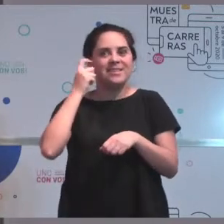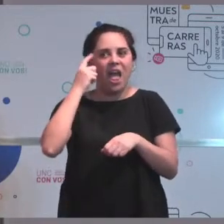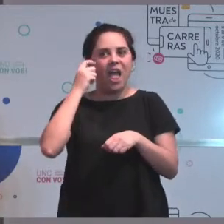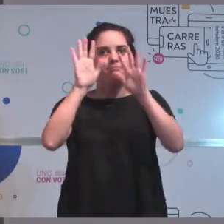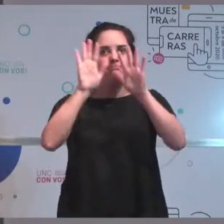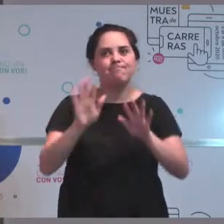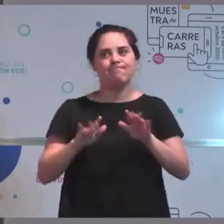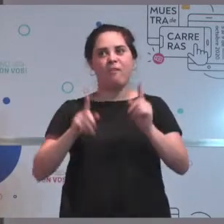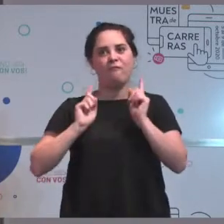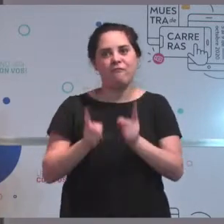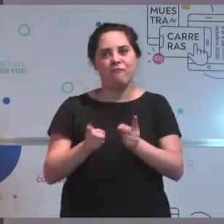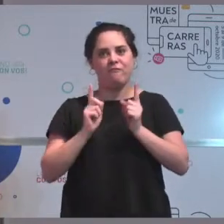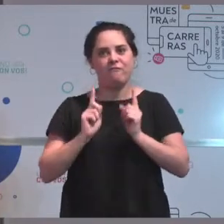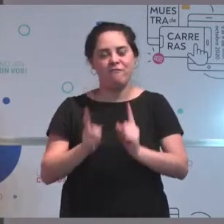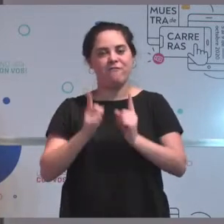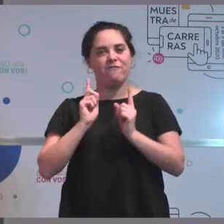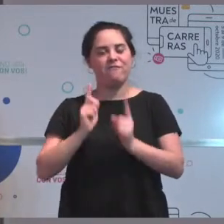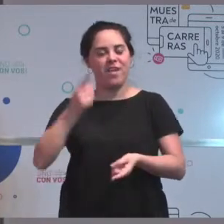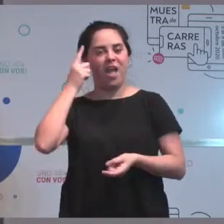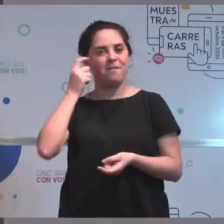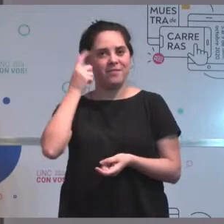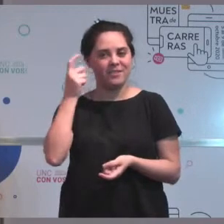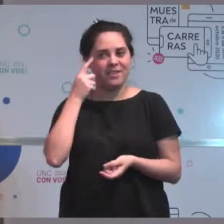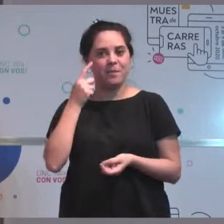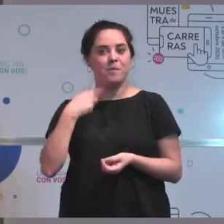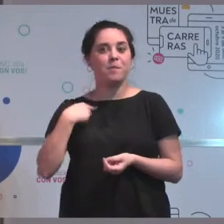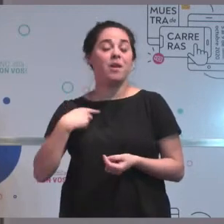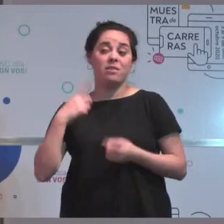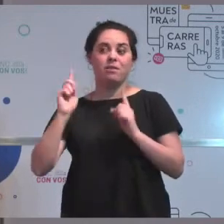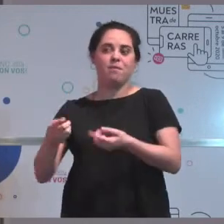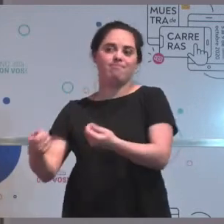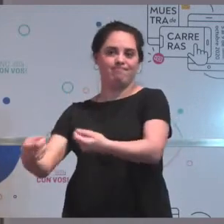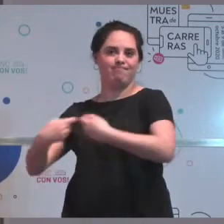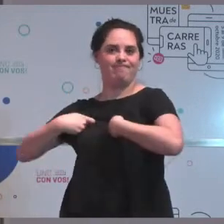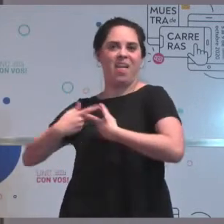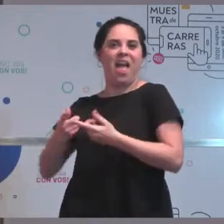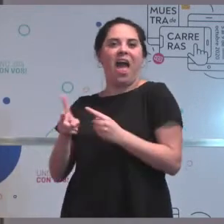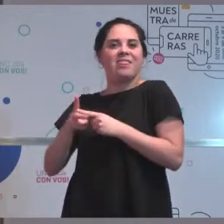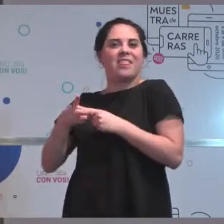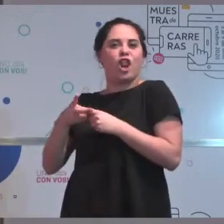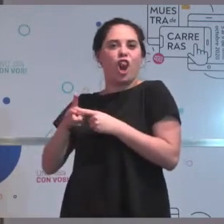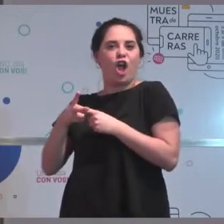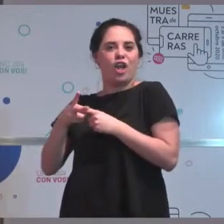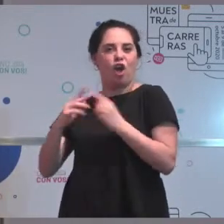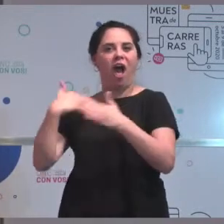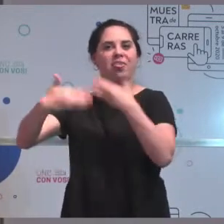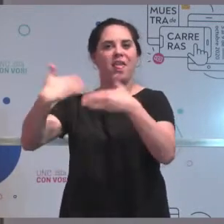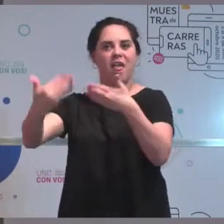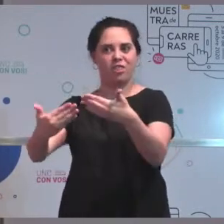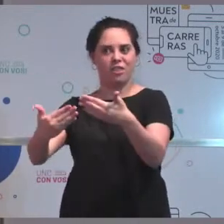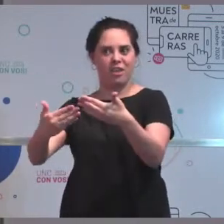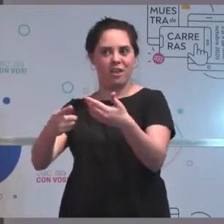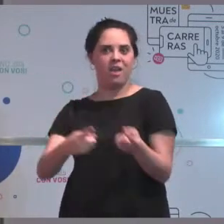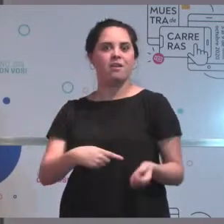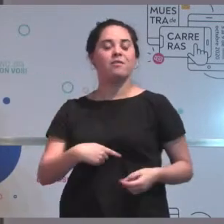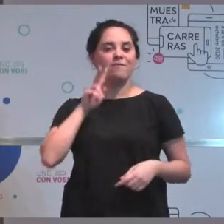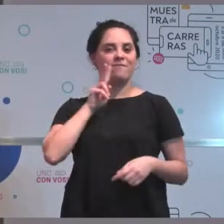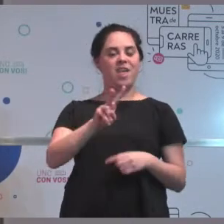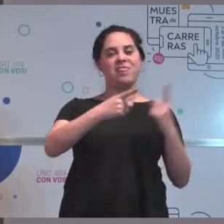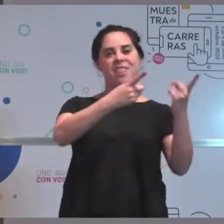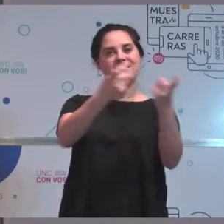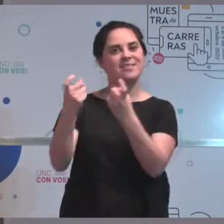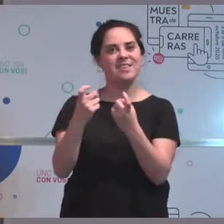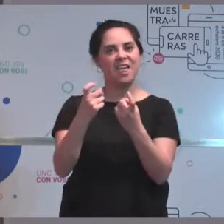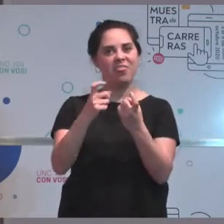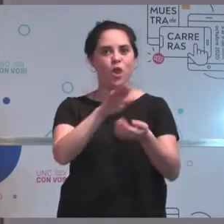no es incentivado por los adelantos tecnológicos, son las necesidades nuevas o lo que fuere. Pero bueno,